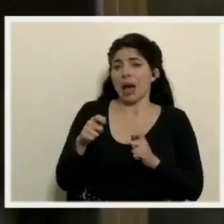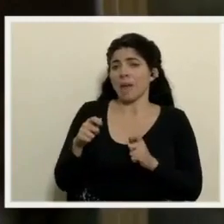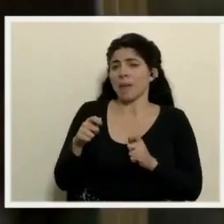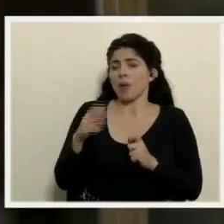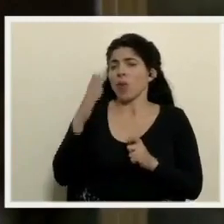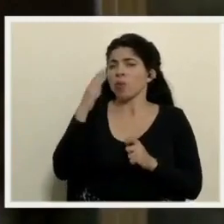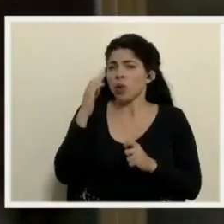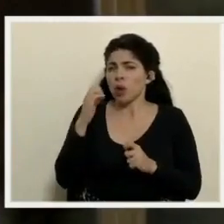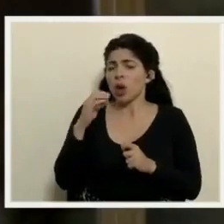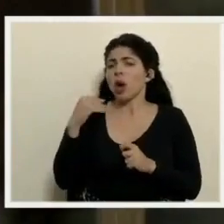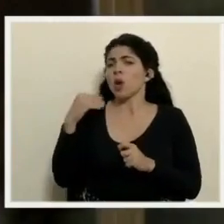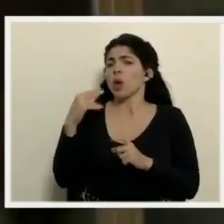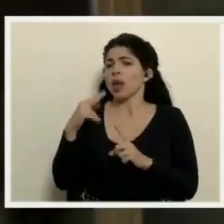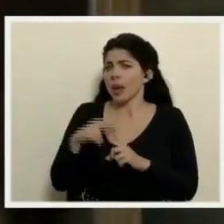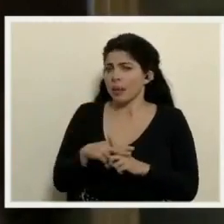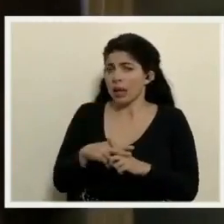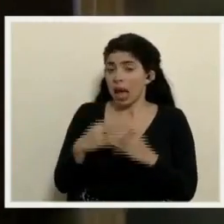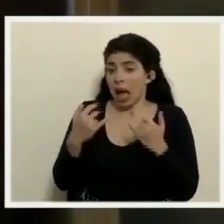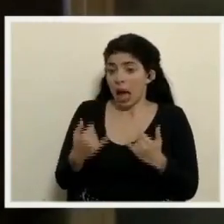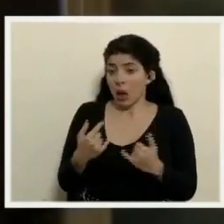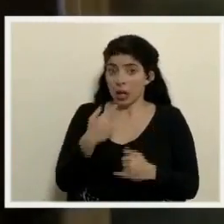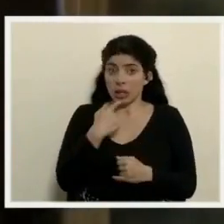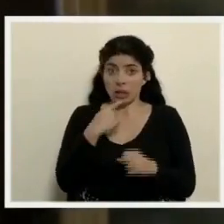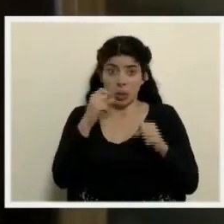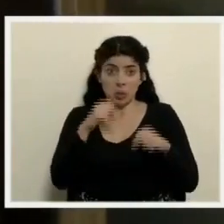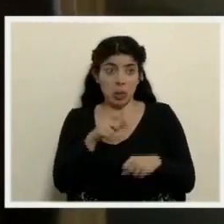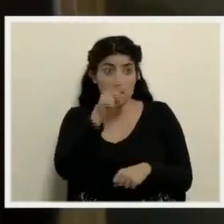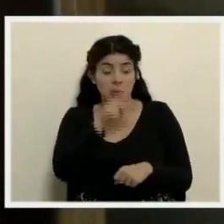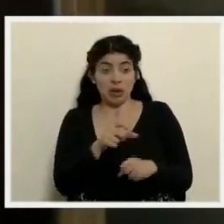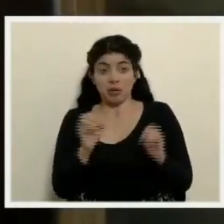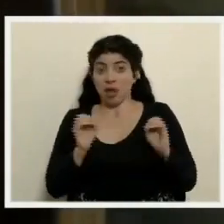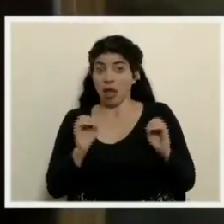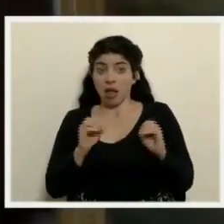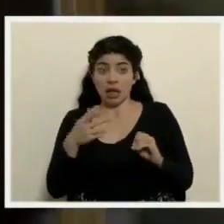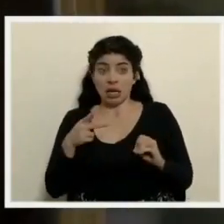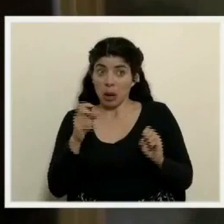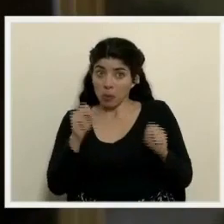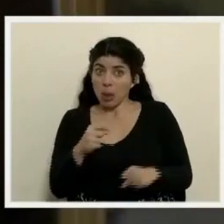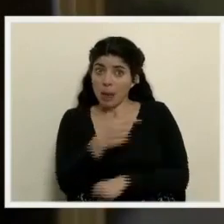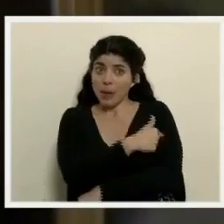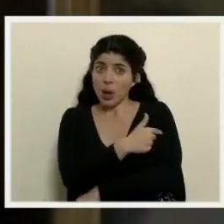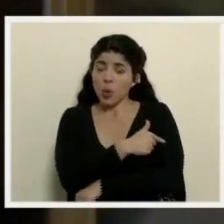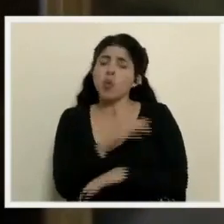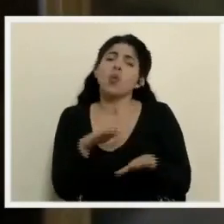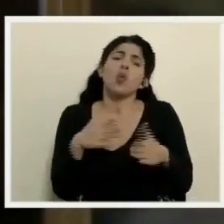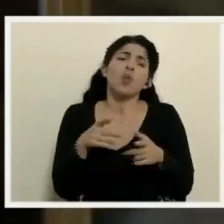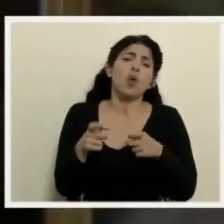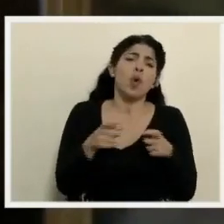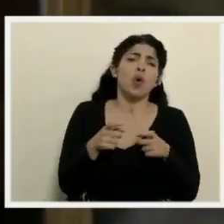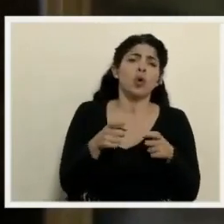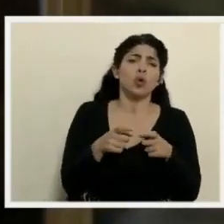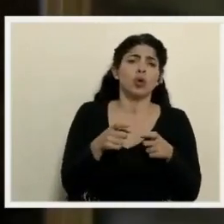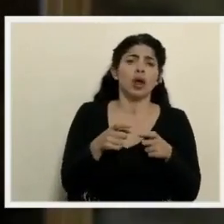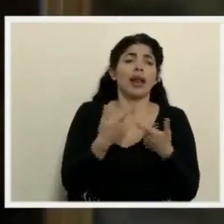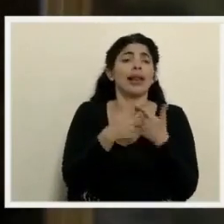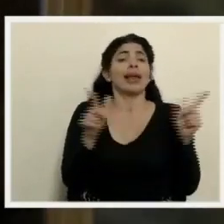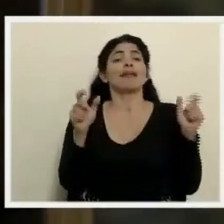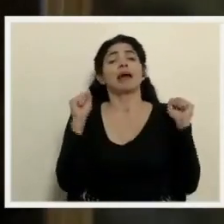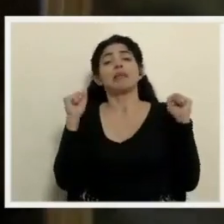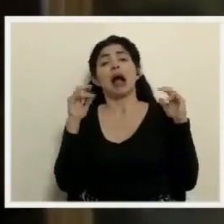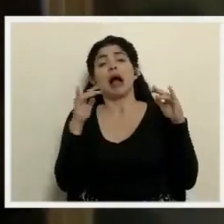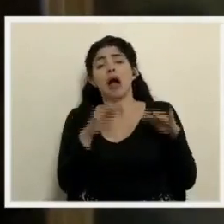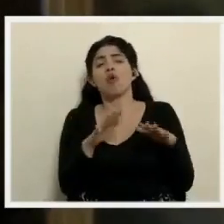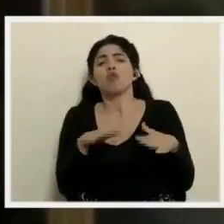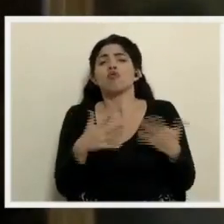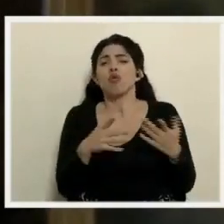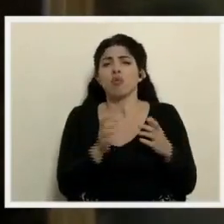se hizo? Y teniendo este escenario ahora que se podría vacunar a personas sin factor de riesgo, ¿qué cuidados se van a tener para evitar una vacunación por la libre o para